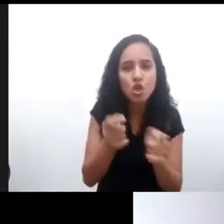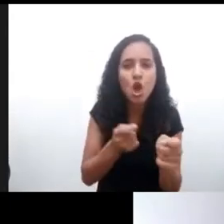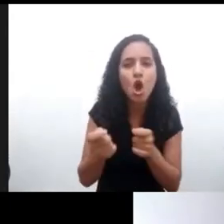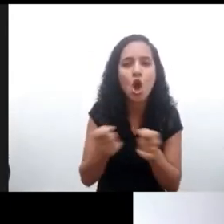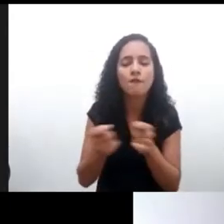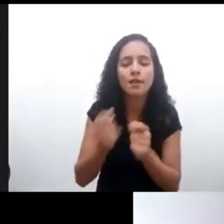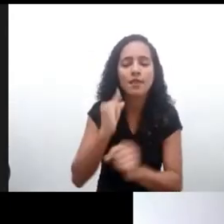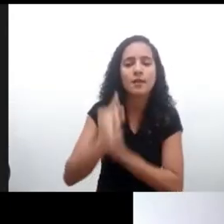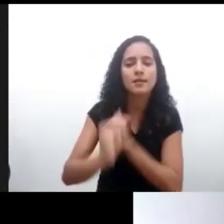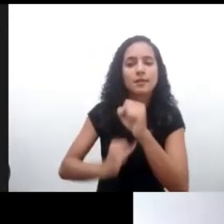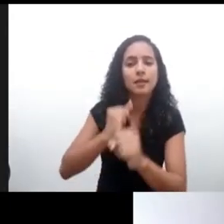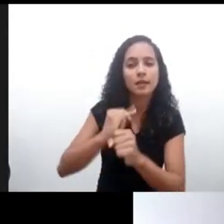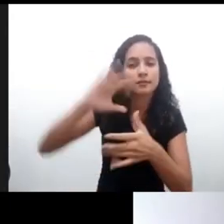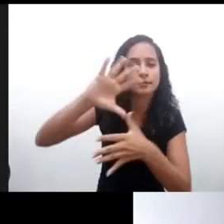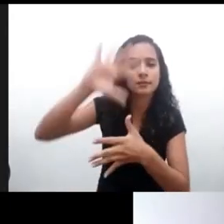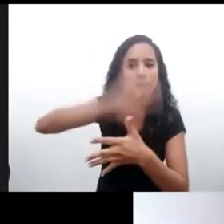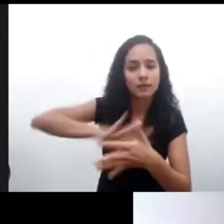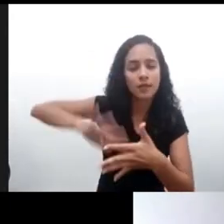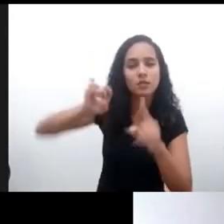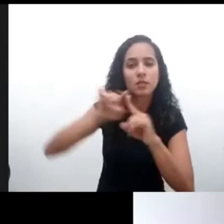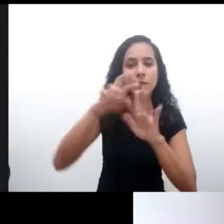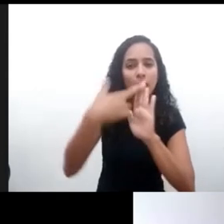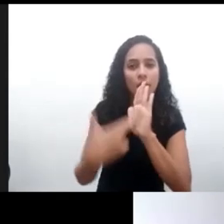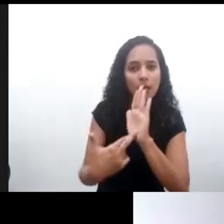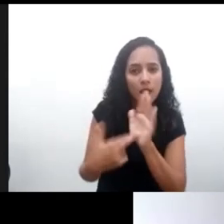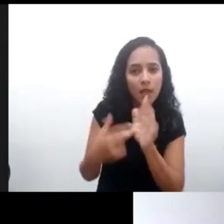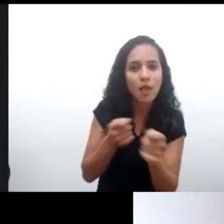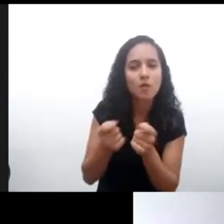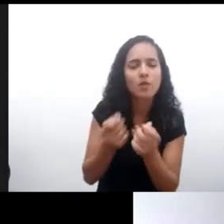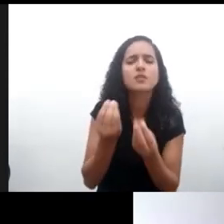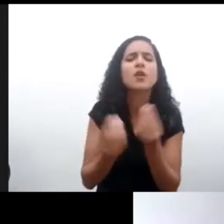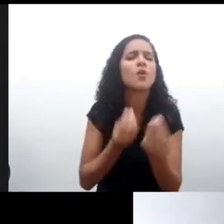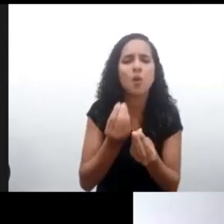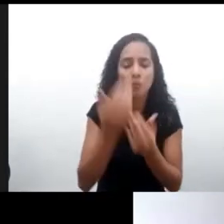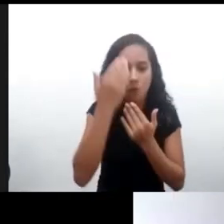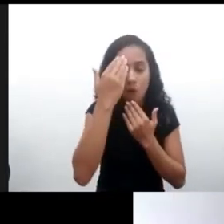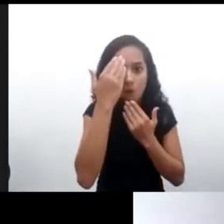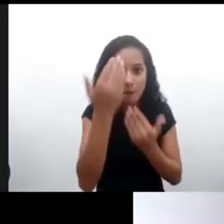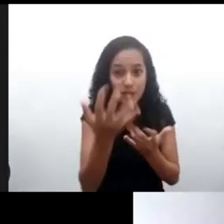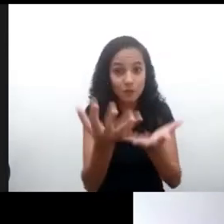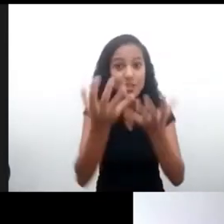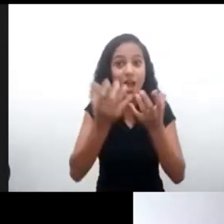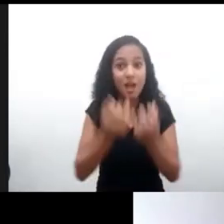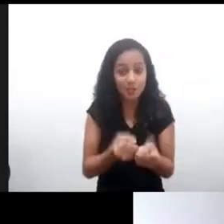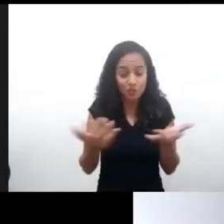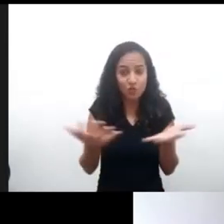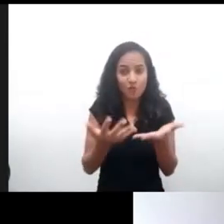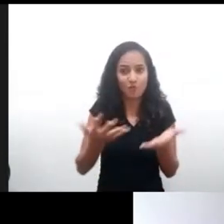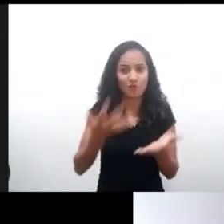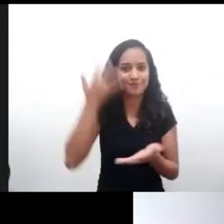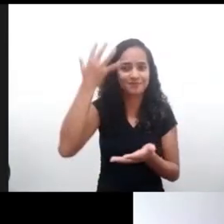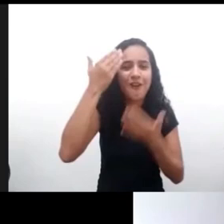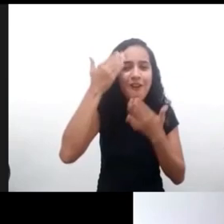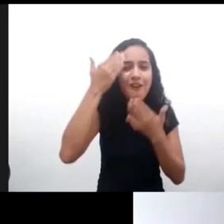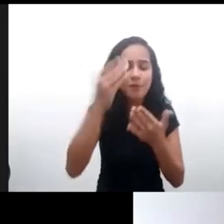internas en los países latinoamericanos de la gobernanza de internet en la educación. Y muchas gracias, Laura,